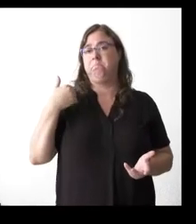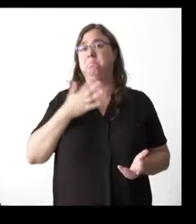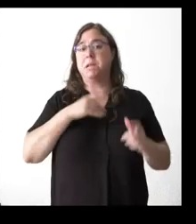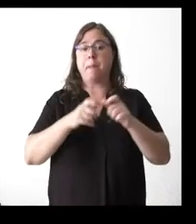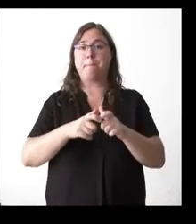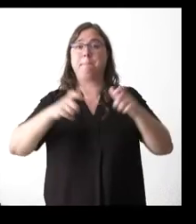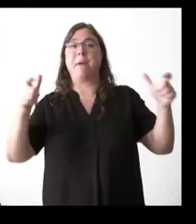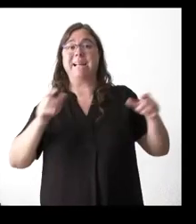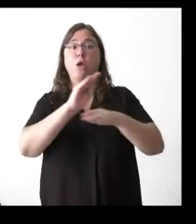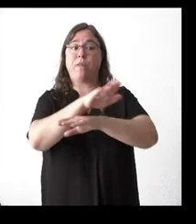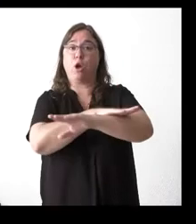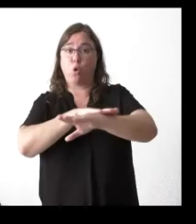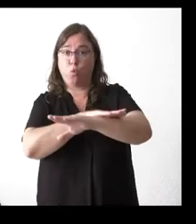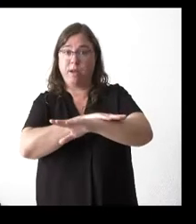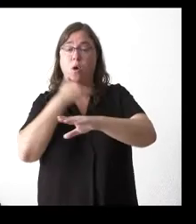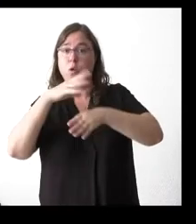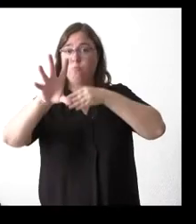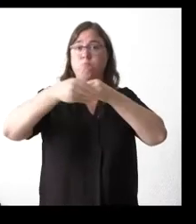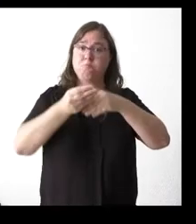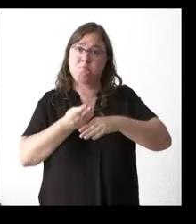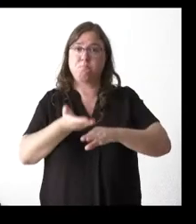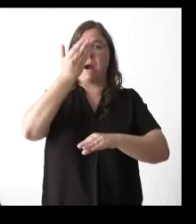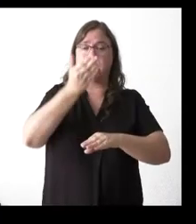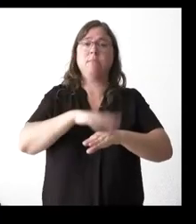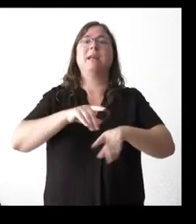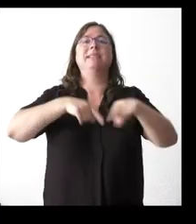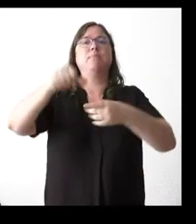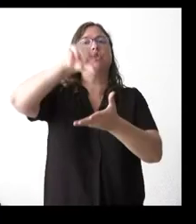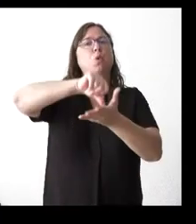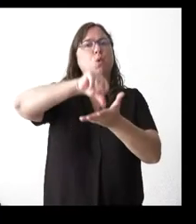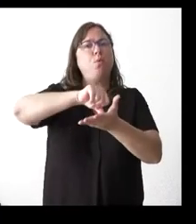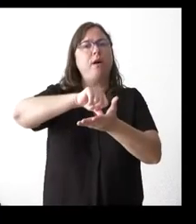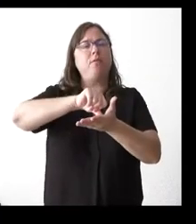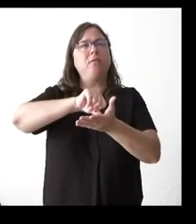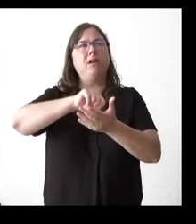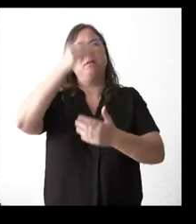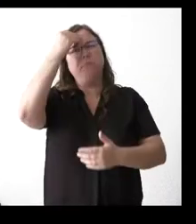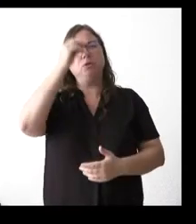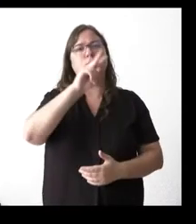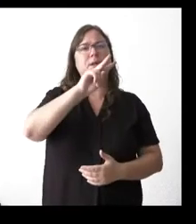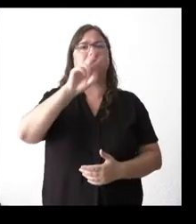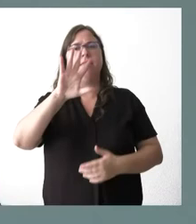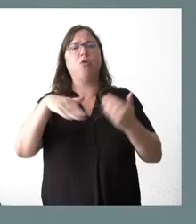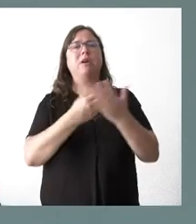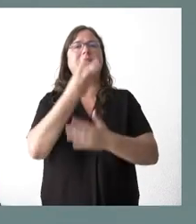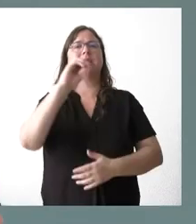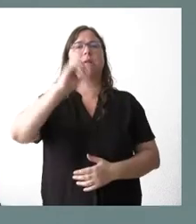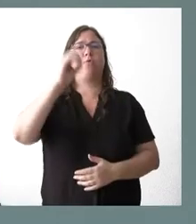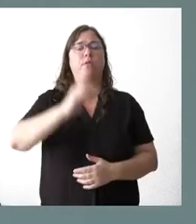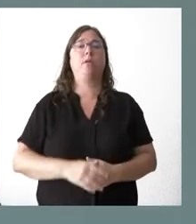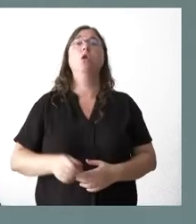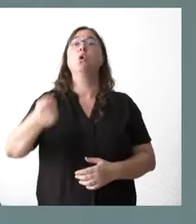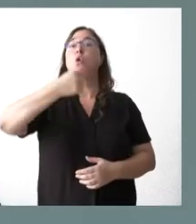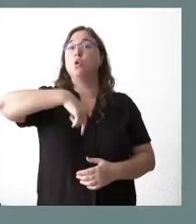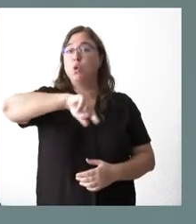ayuda que viene del Gobierno central al transporte urbano, que me parece que está entre un 25 y un 30%. Nosotros nos vamos a concentrar en